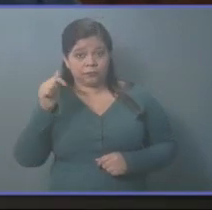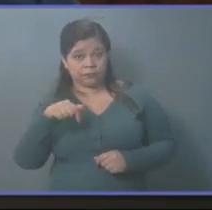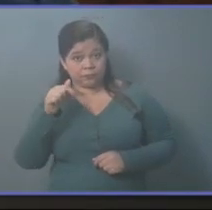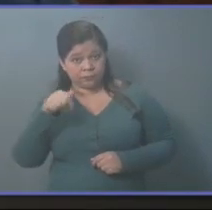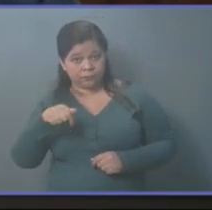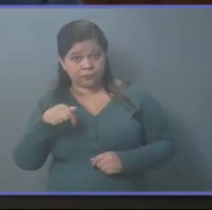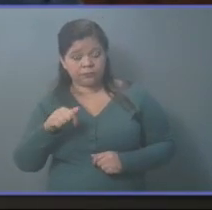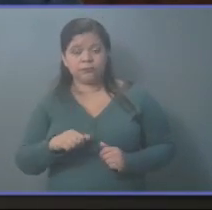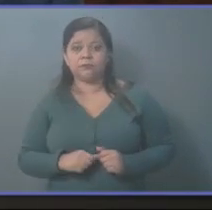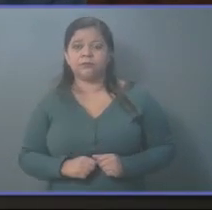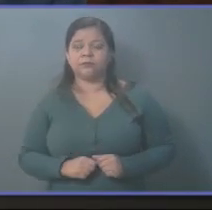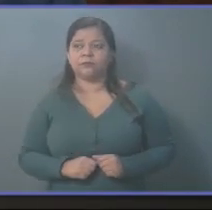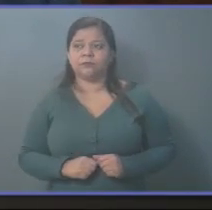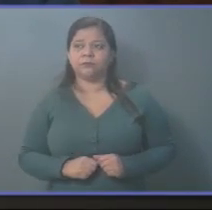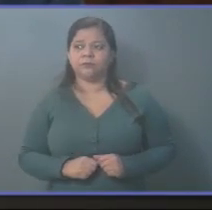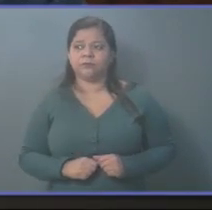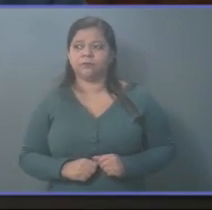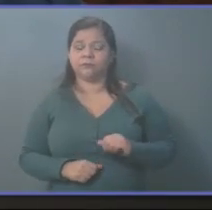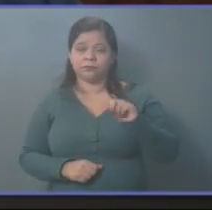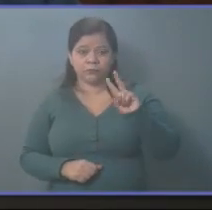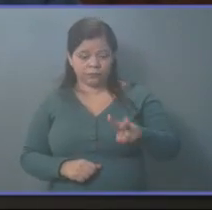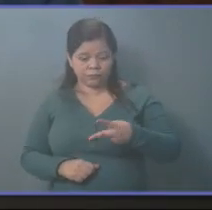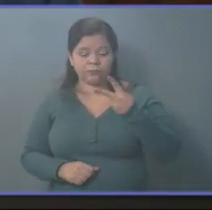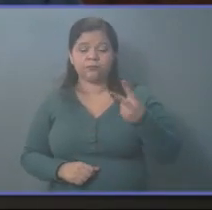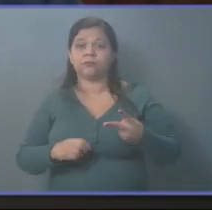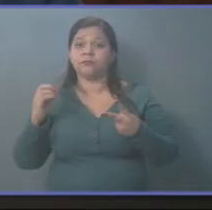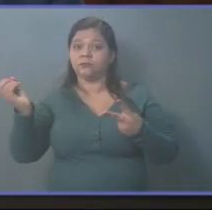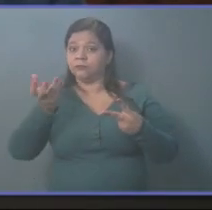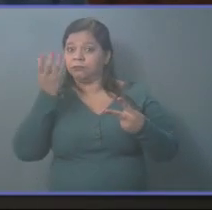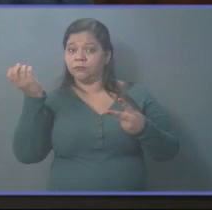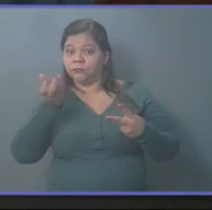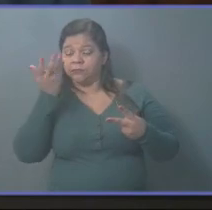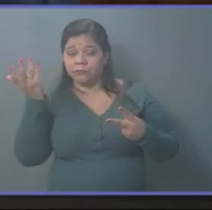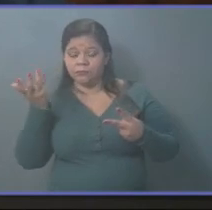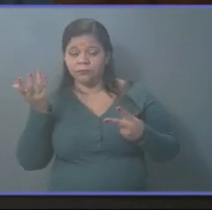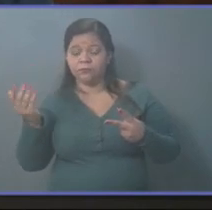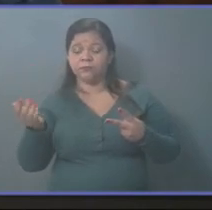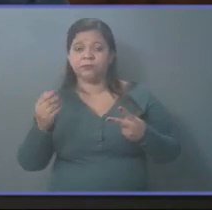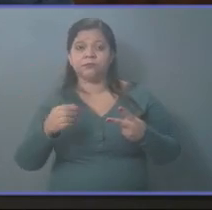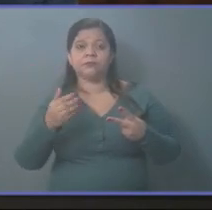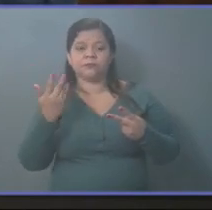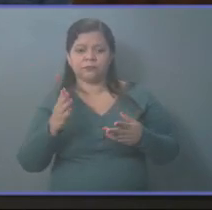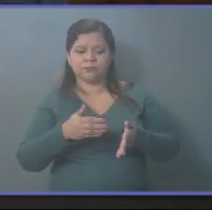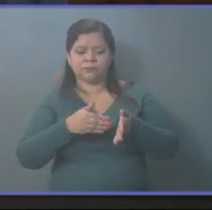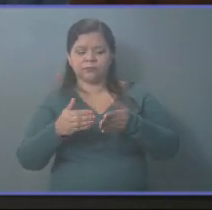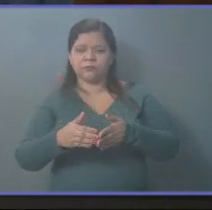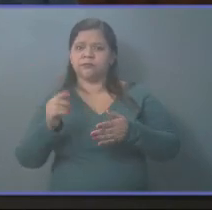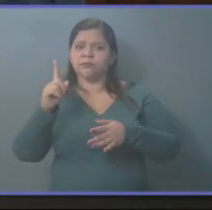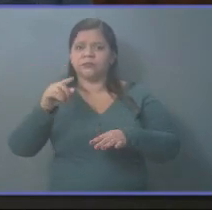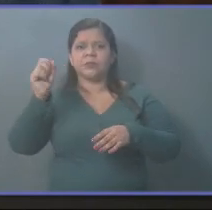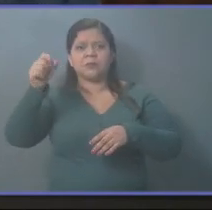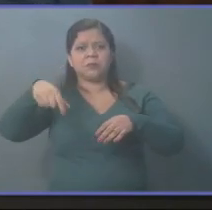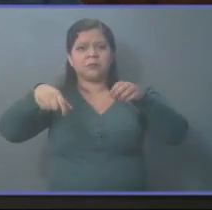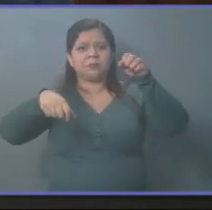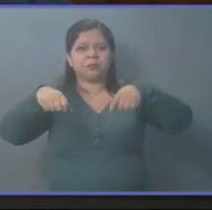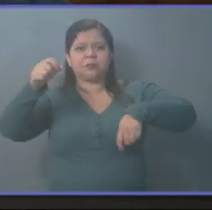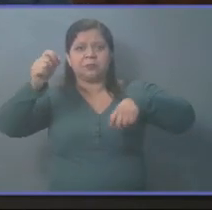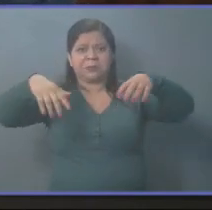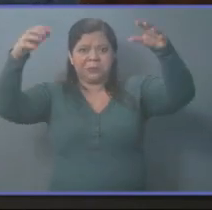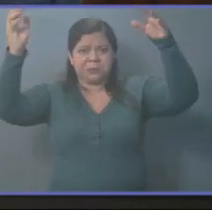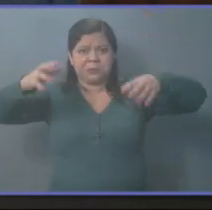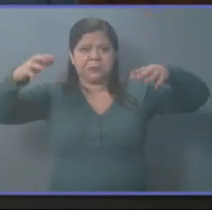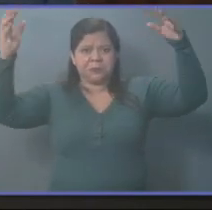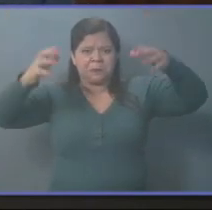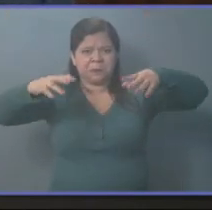esta emergencia de lo que es, lo que comenzó una tormenta y ahora es una